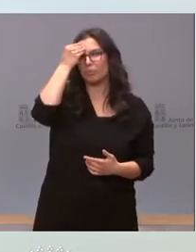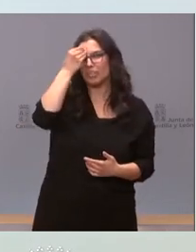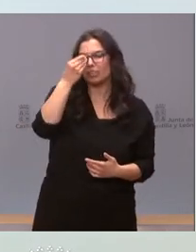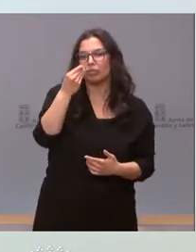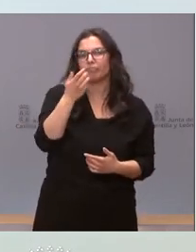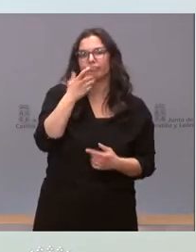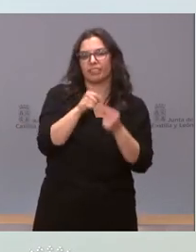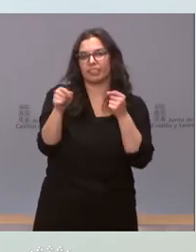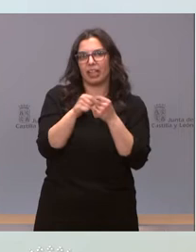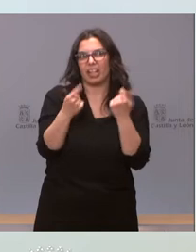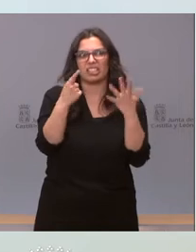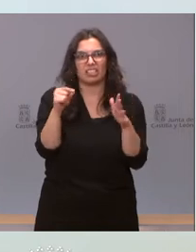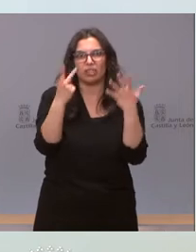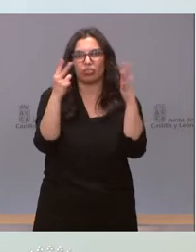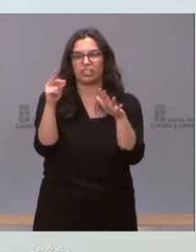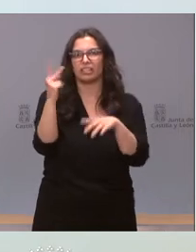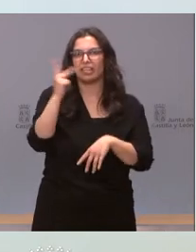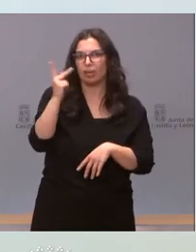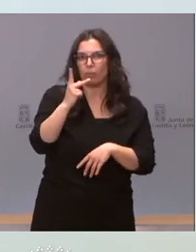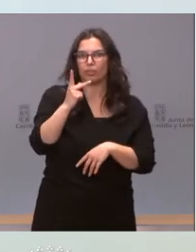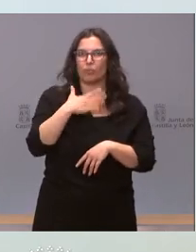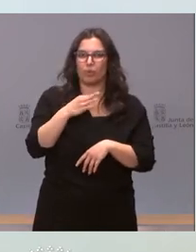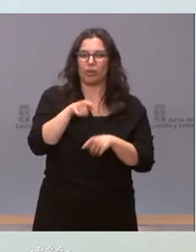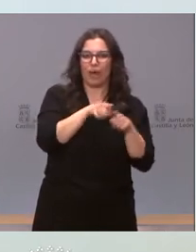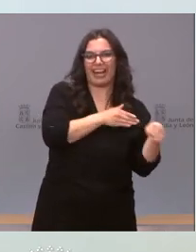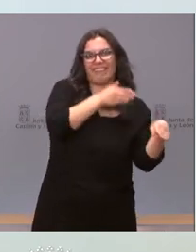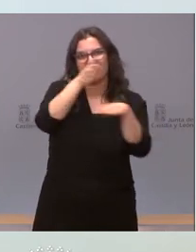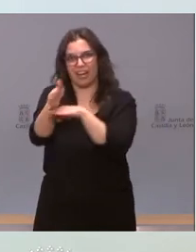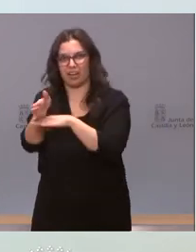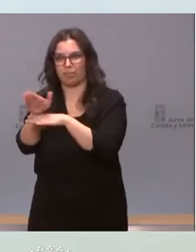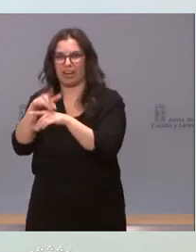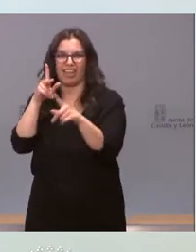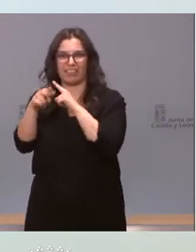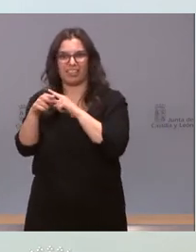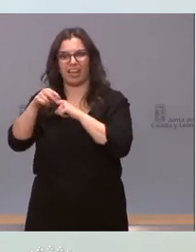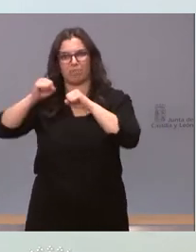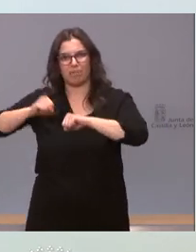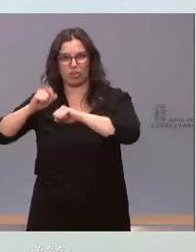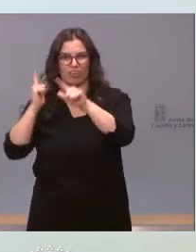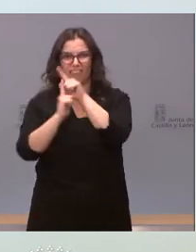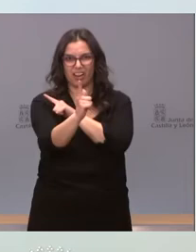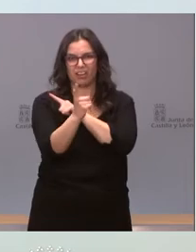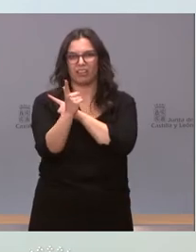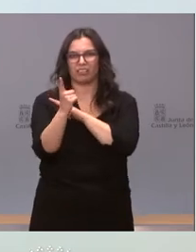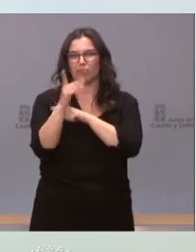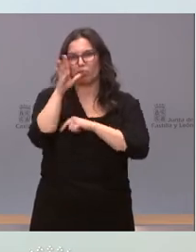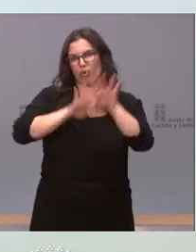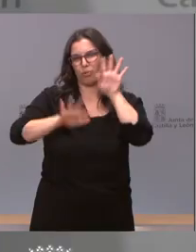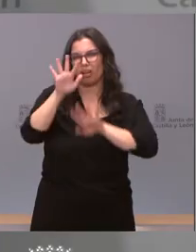kilómetros, acudir a esas localidades a hacer las vacunaciones? Porque la distancia y la jornada se puede hacer muy complicada. Gracias.